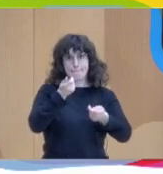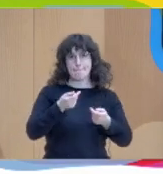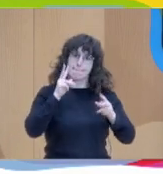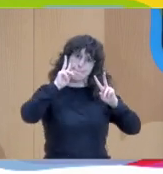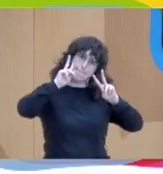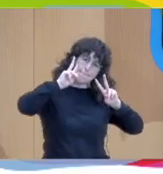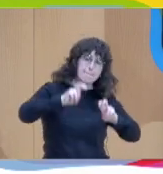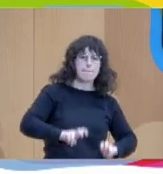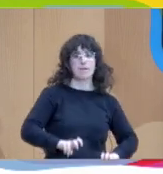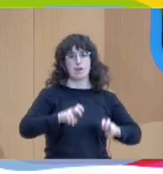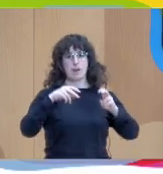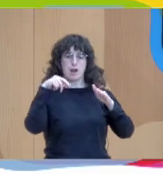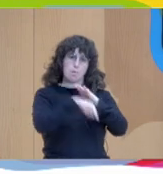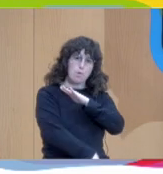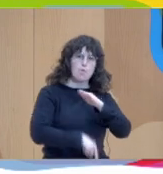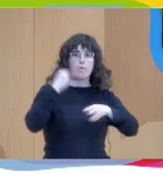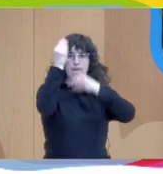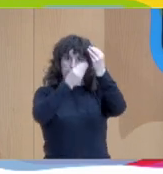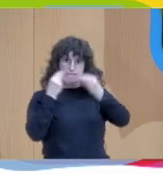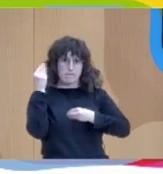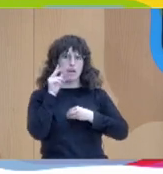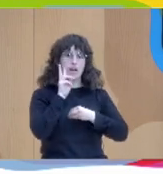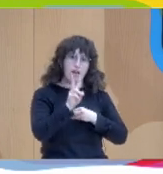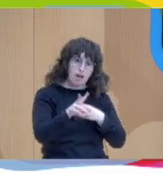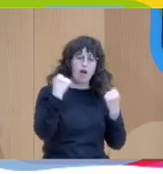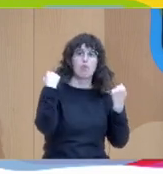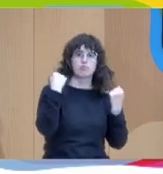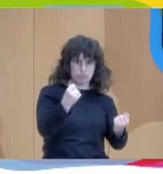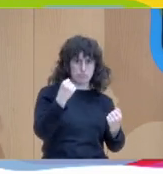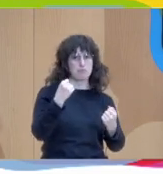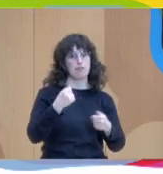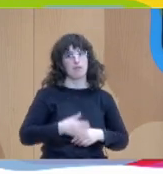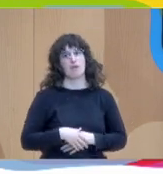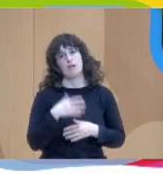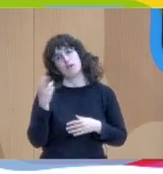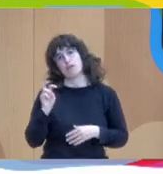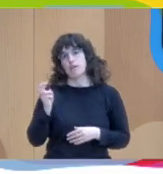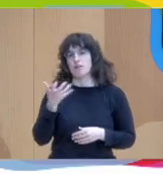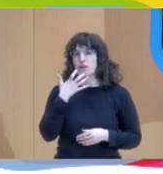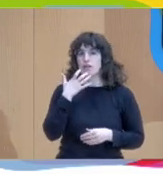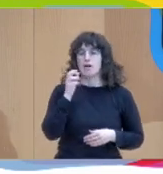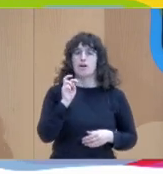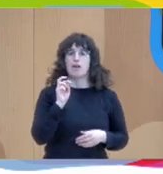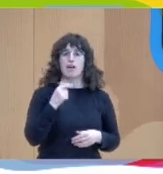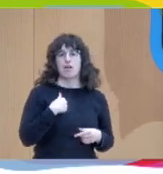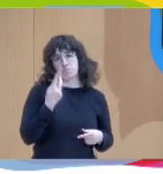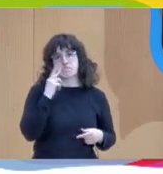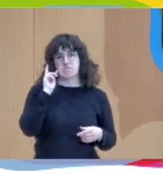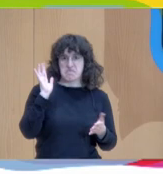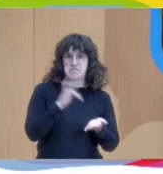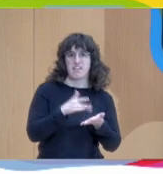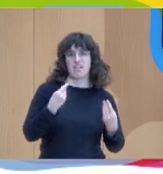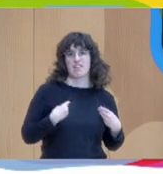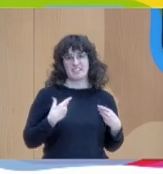de situaciones y a mí eso me parece muy potente y luego como ejemplo una de las cosas que yo he vivido por poner una cosa un poco diferente de lo que se ha